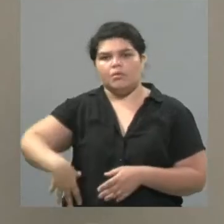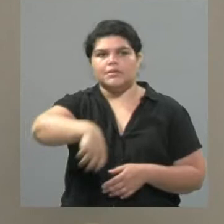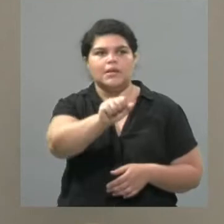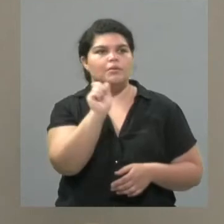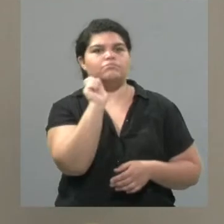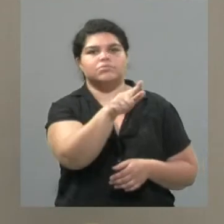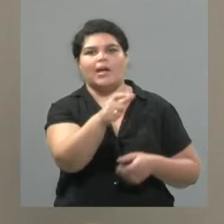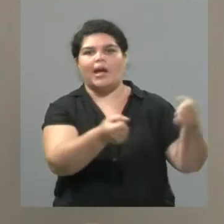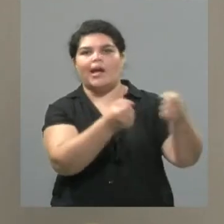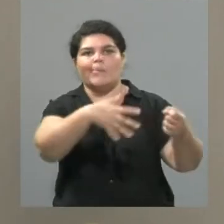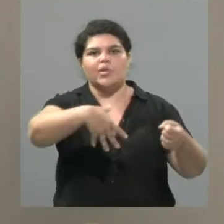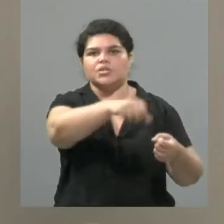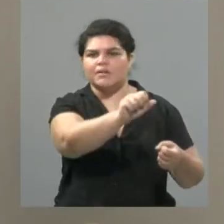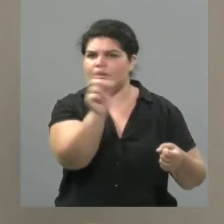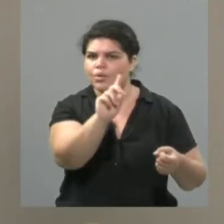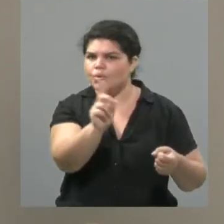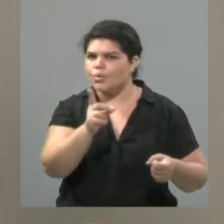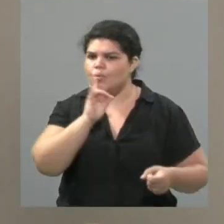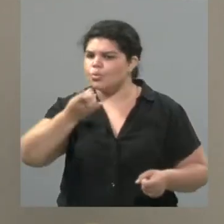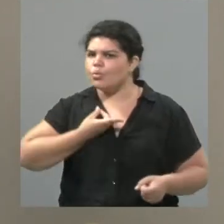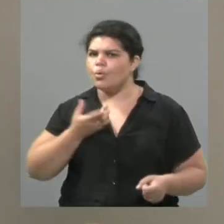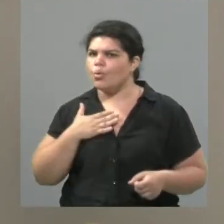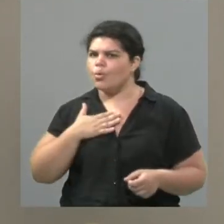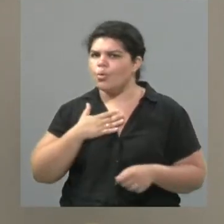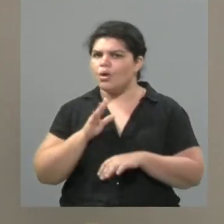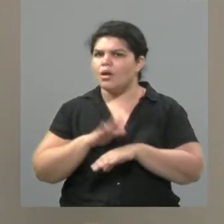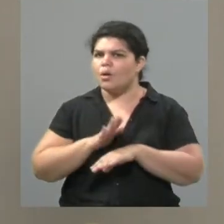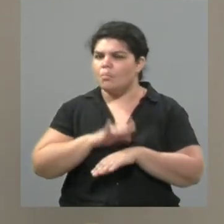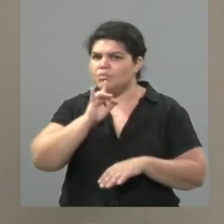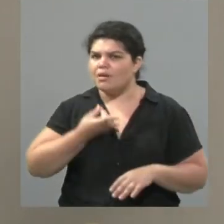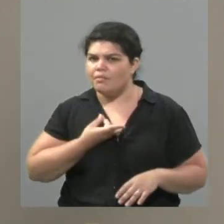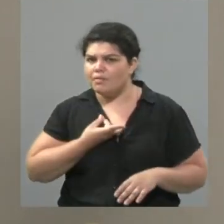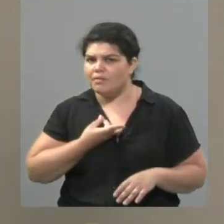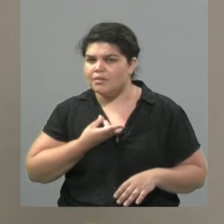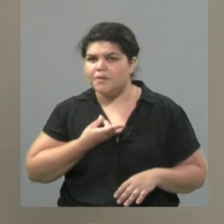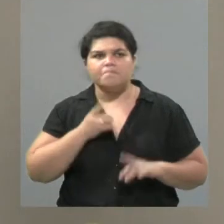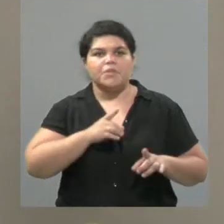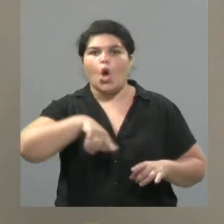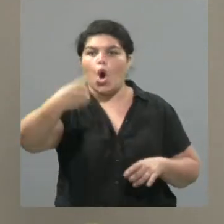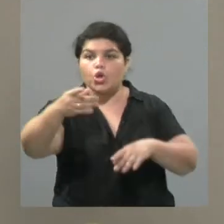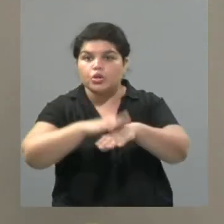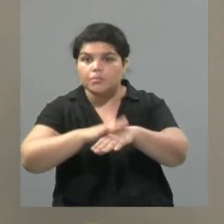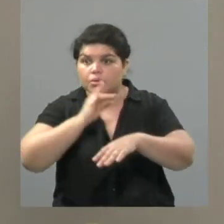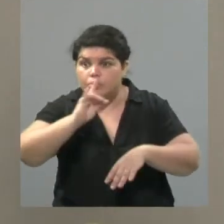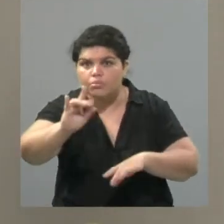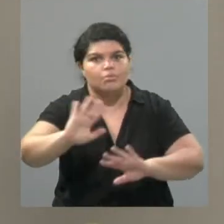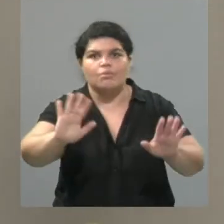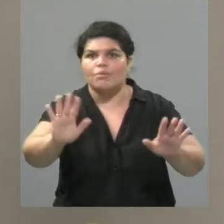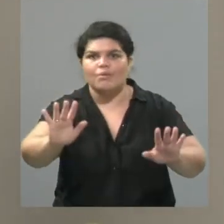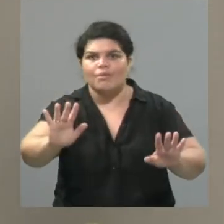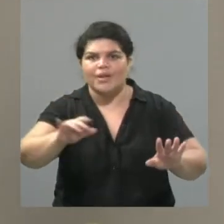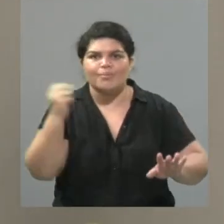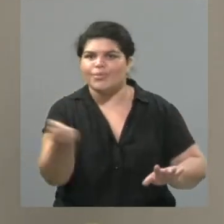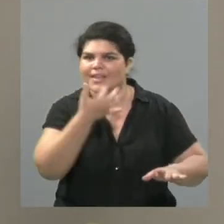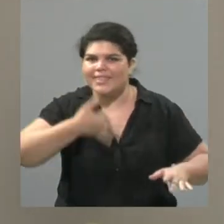de que nos hagamos cargo de lo que nos corresponde, de dejar de decir otro lo va a hacer y empezar a hacerlo uno mismo. Por eso es